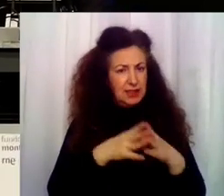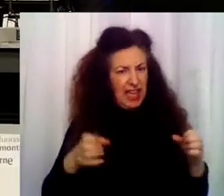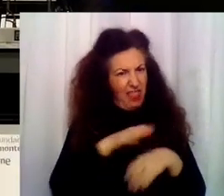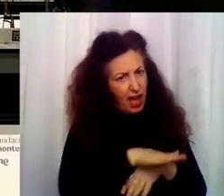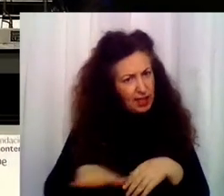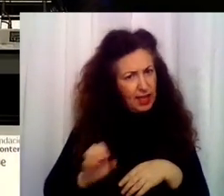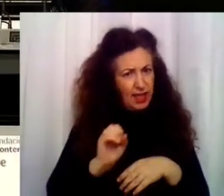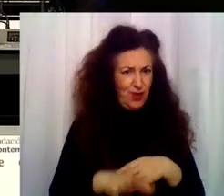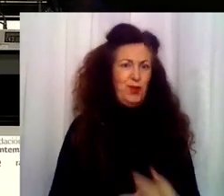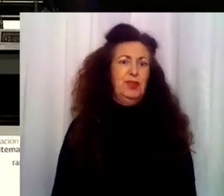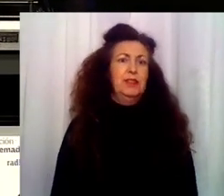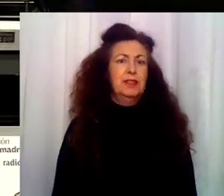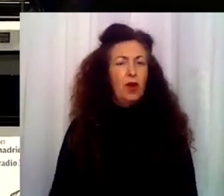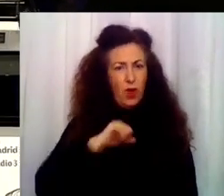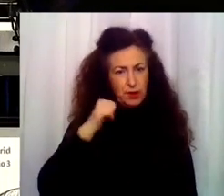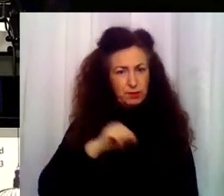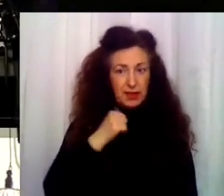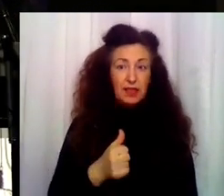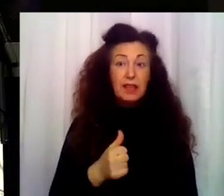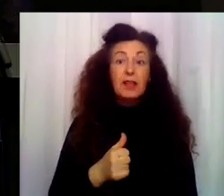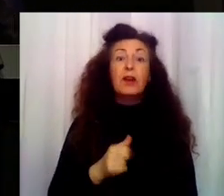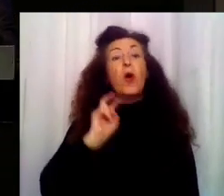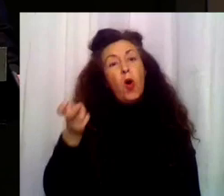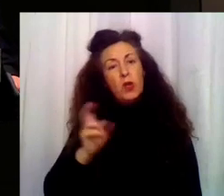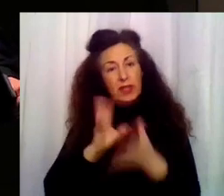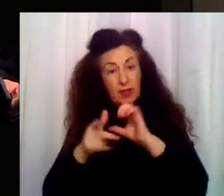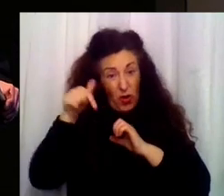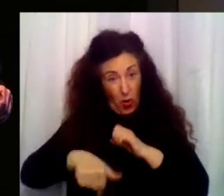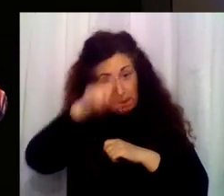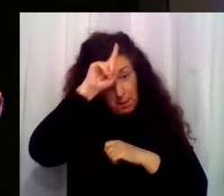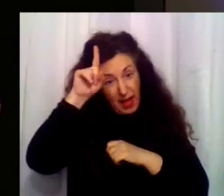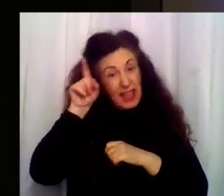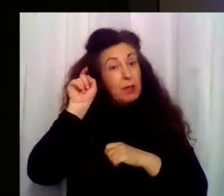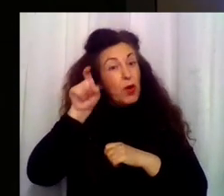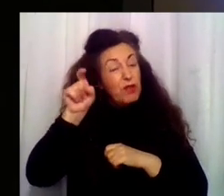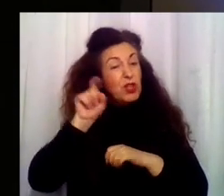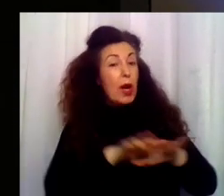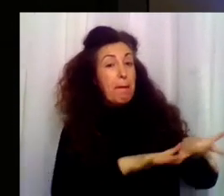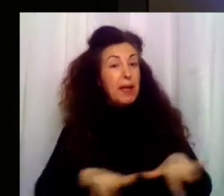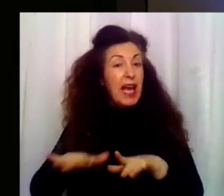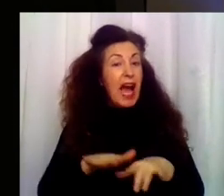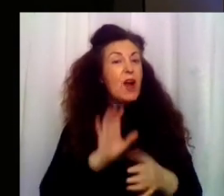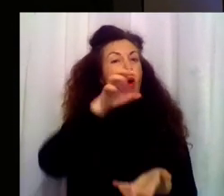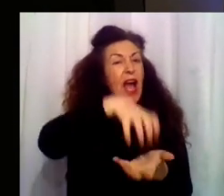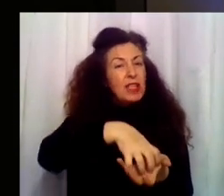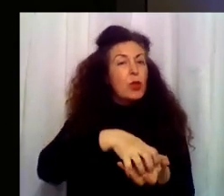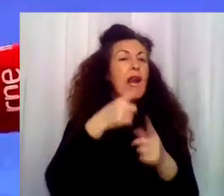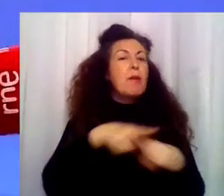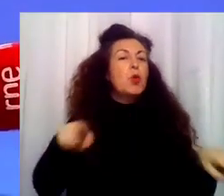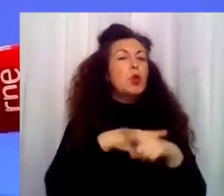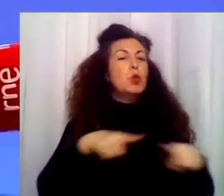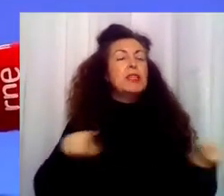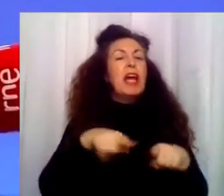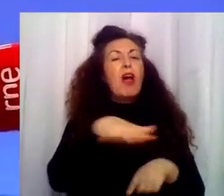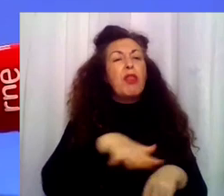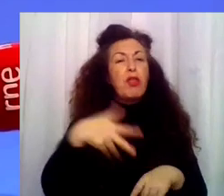Buenos días, ha sucedido en Madrid. Una profesora de piano de la Escuela Municipal de Música de Chamberí ha tenido que ser ingresada por